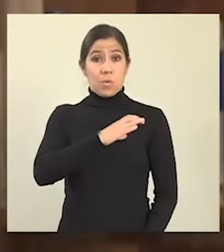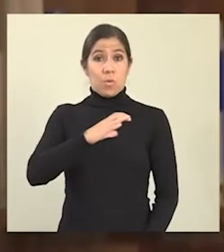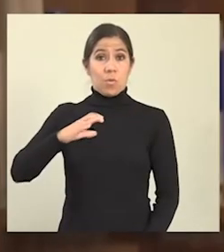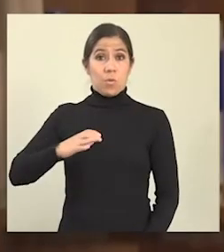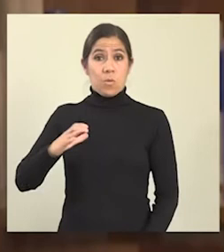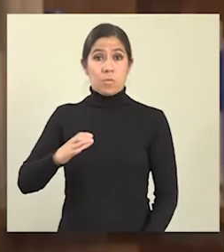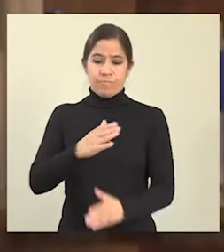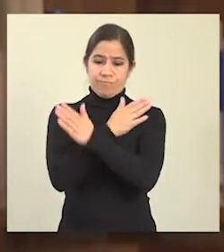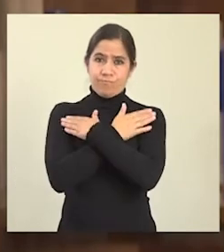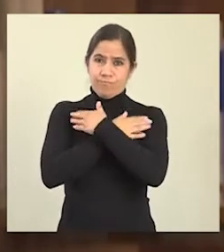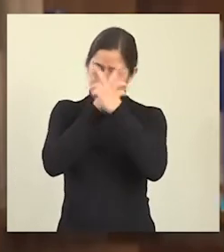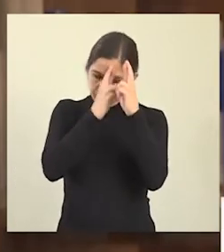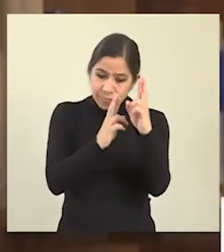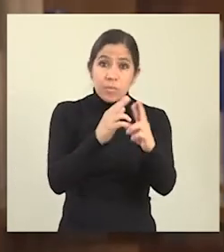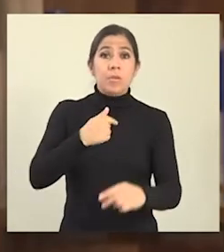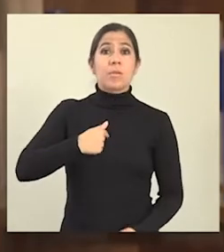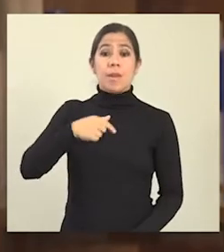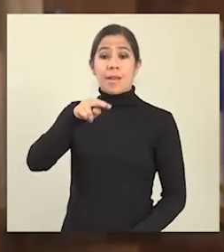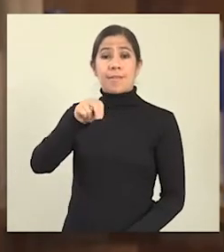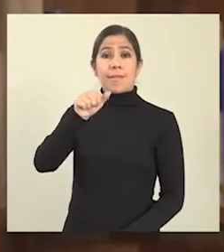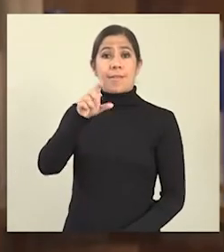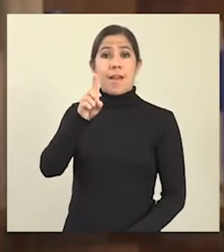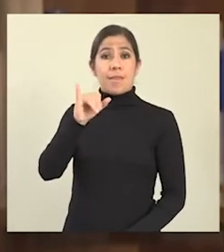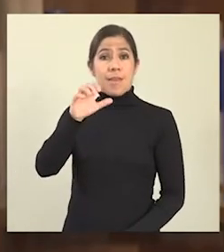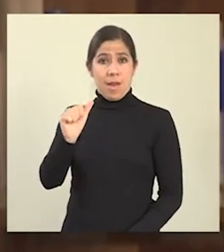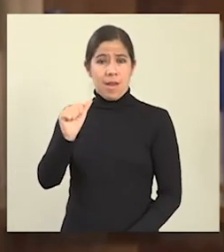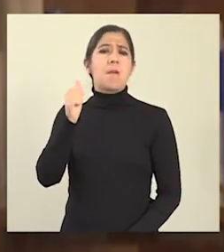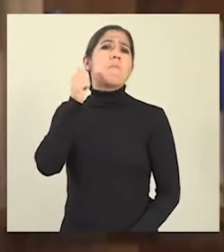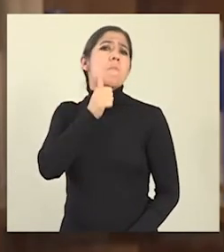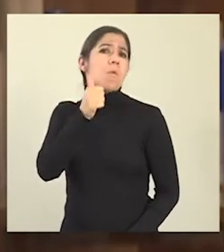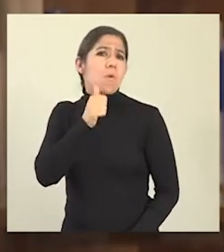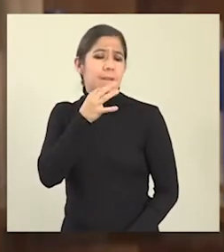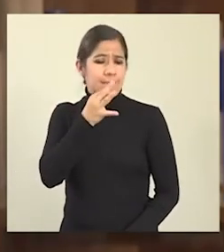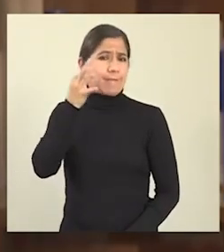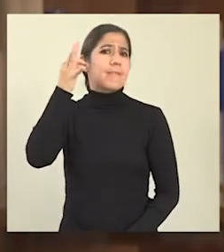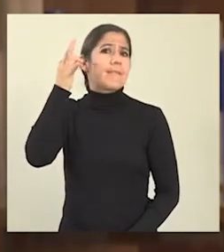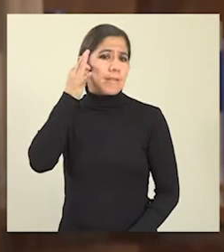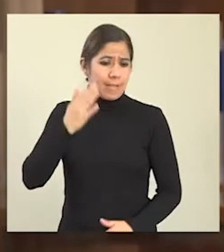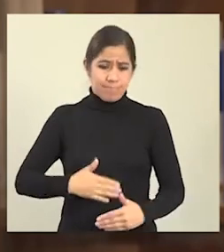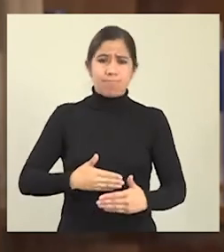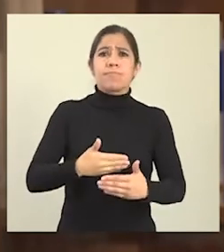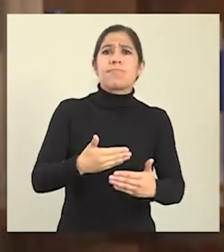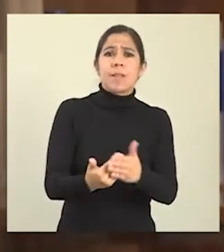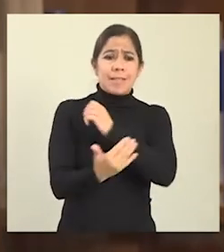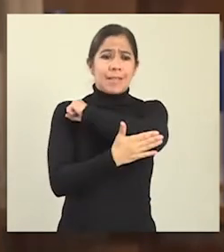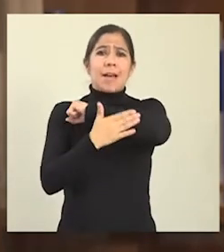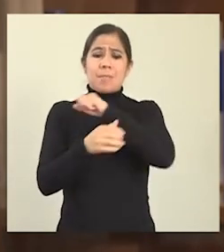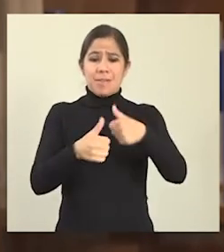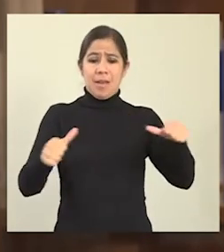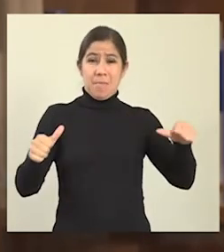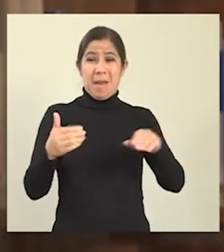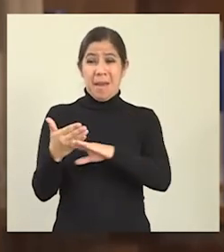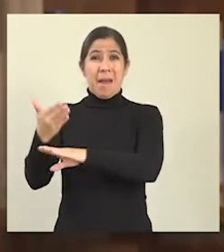Saludos a la respetable comisión, soy Nadia Alejandra Cruz Tarifa, una mujer de origen indígena campesina aymara. He